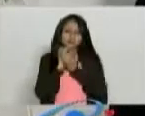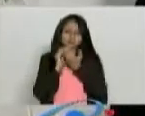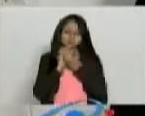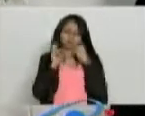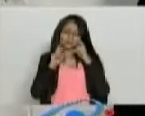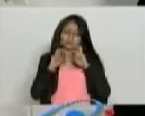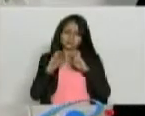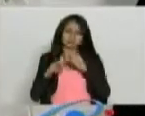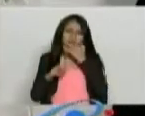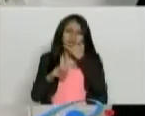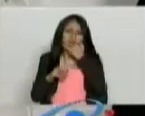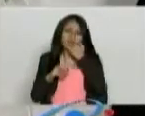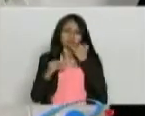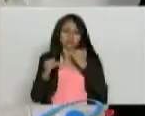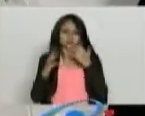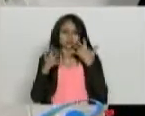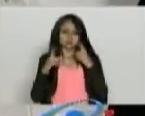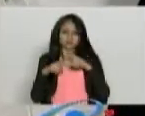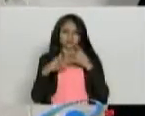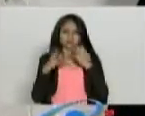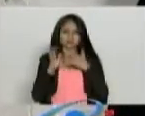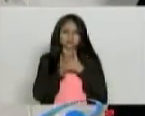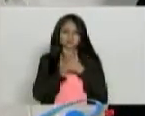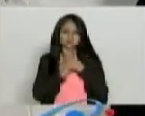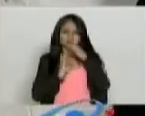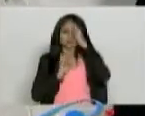decirles una cosa y esto sí es para asustarlos.